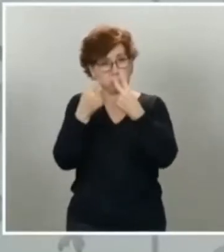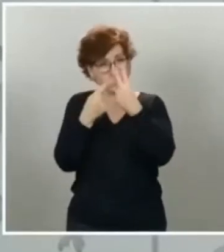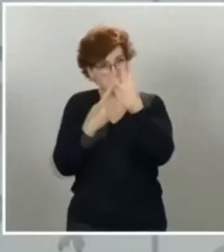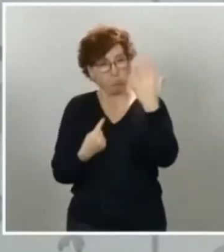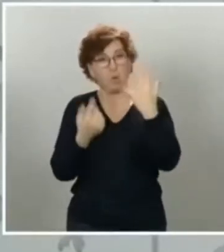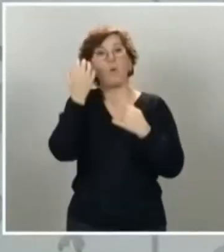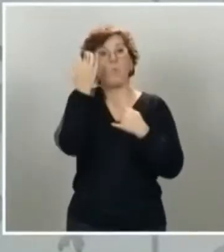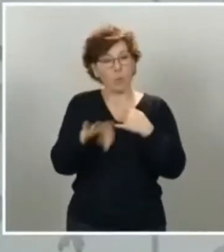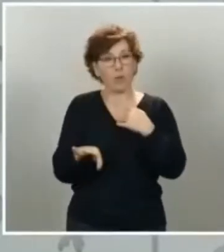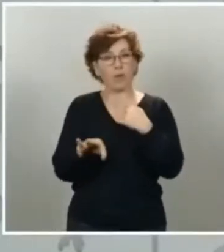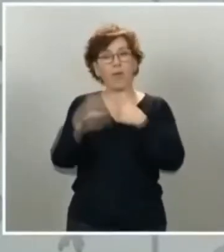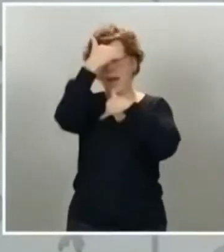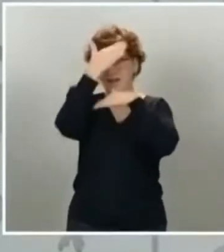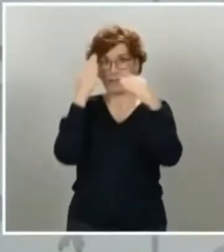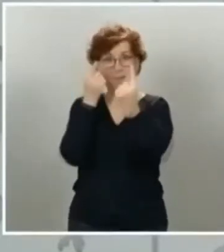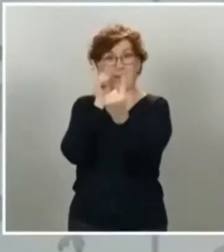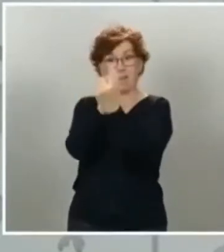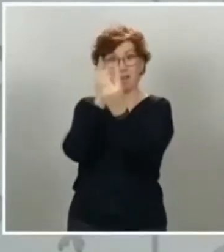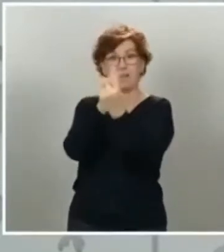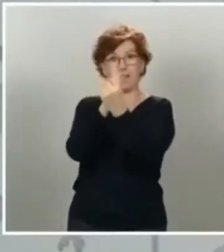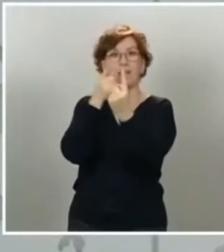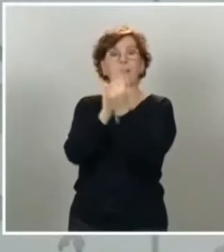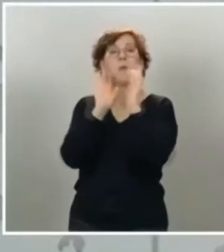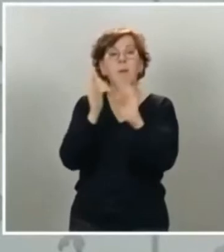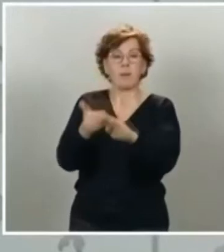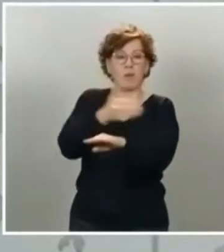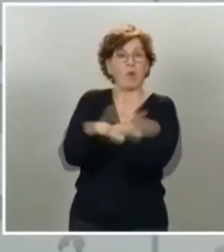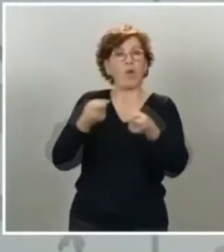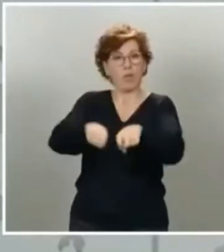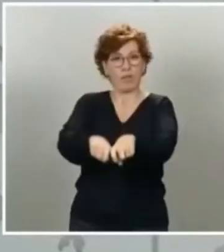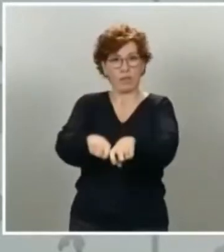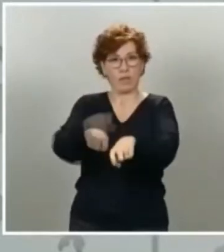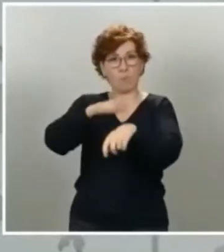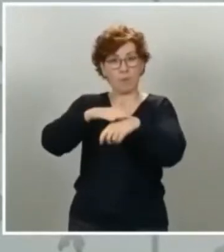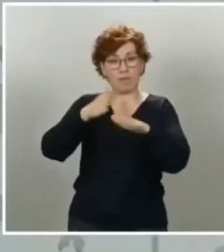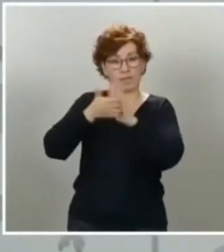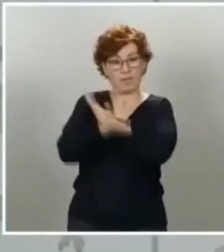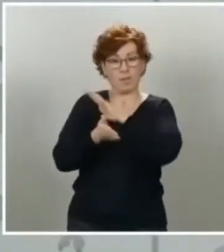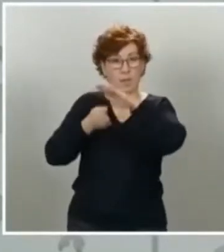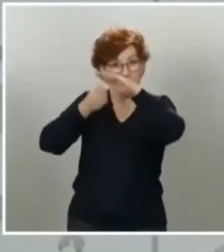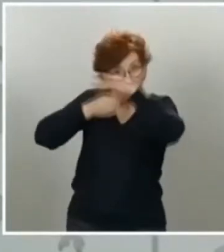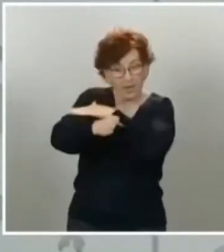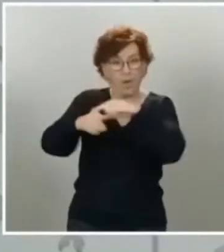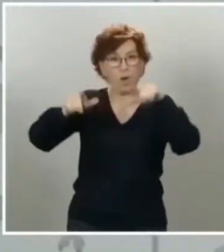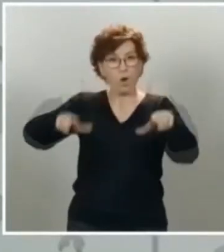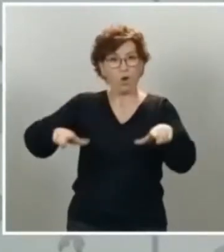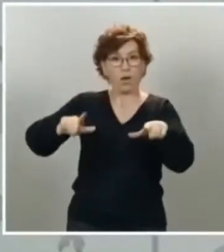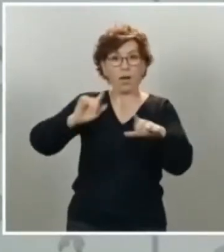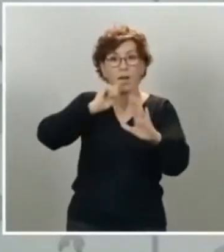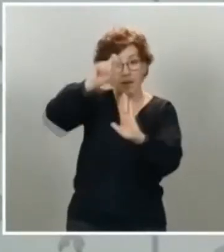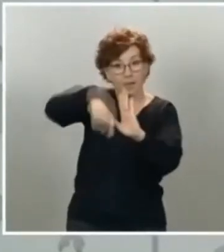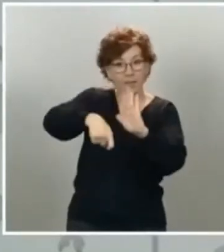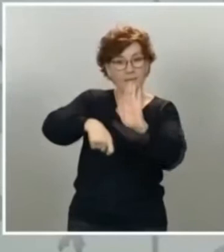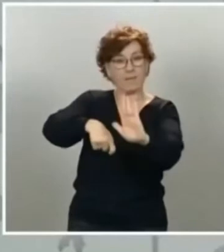con un sistema de cita previa que garantice la permanencia en el interior del establecimiento o local en un mismo momento de un único